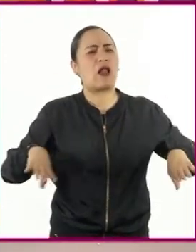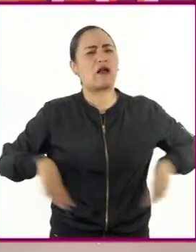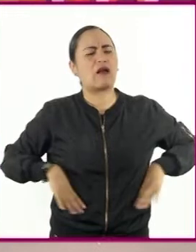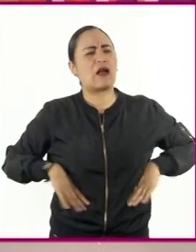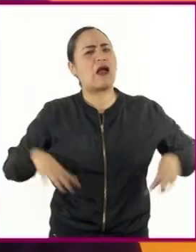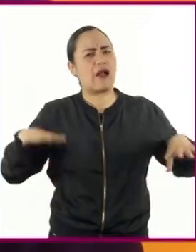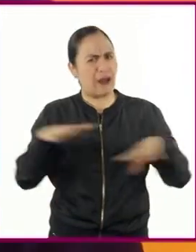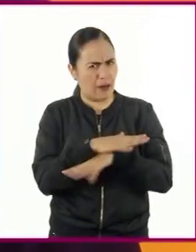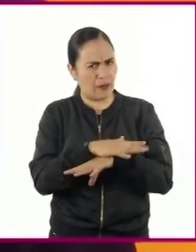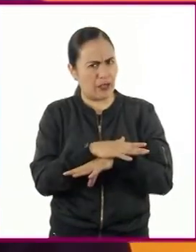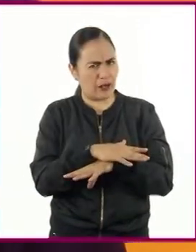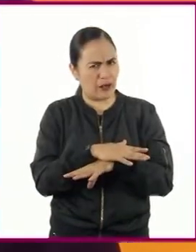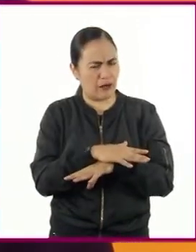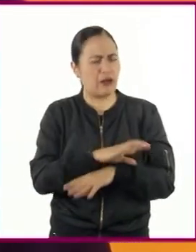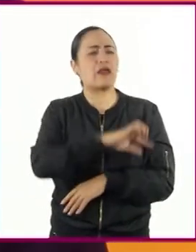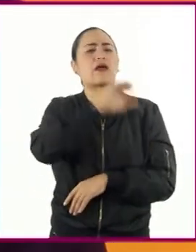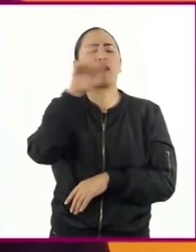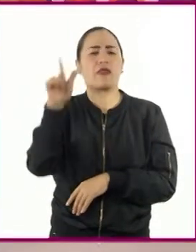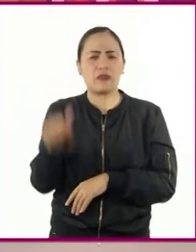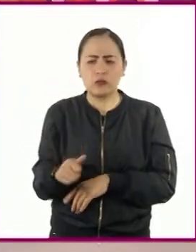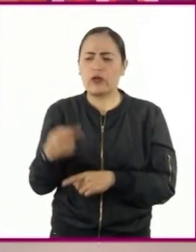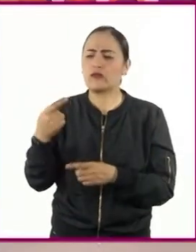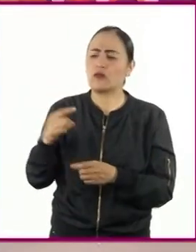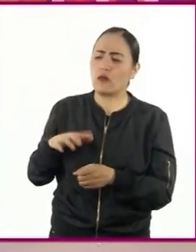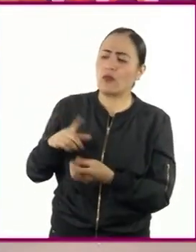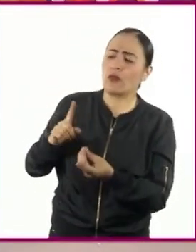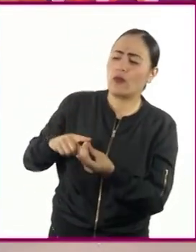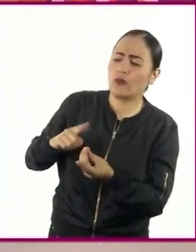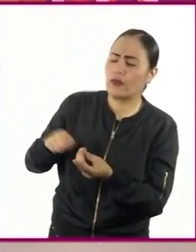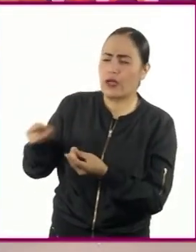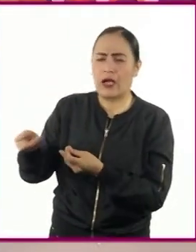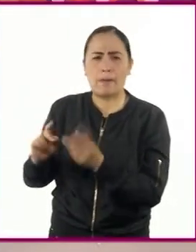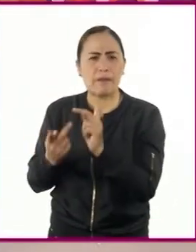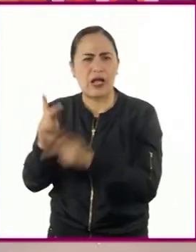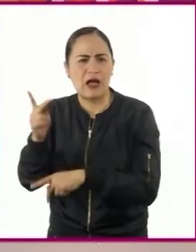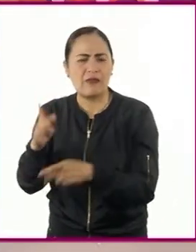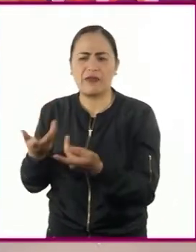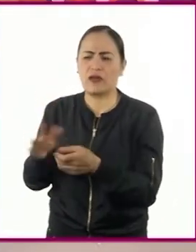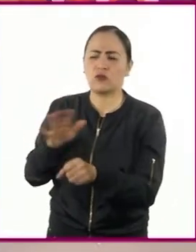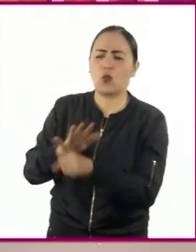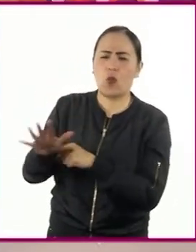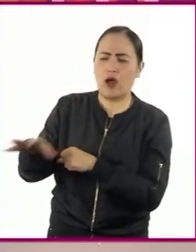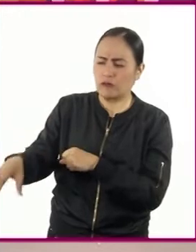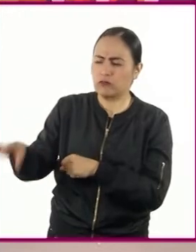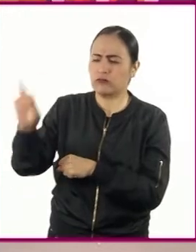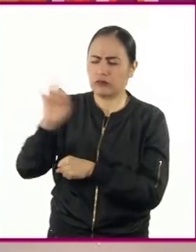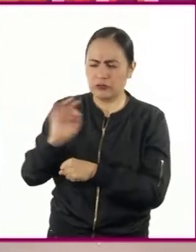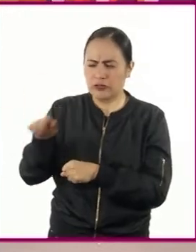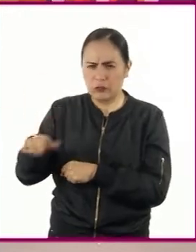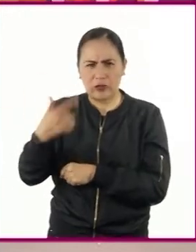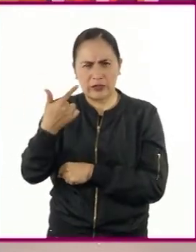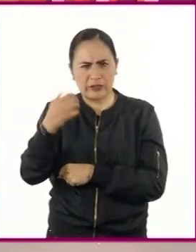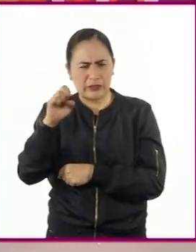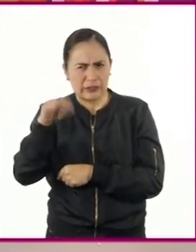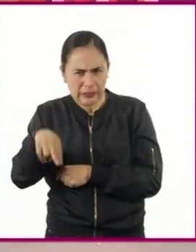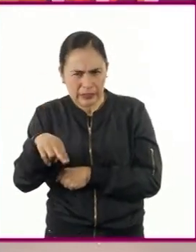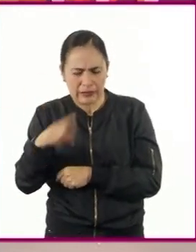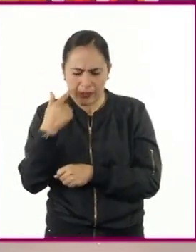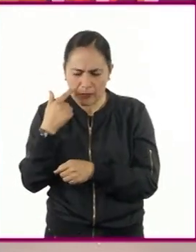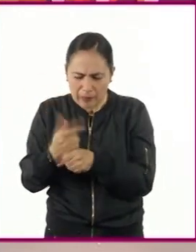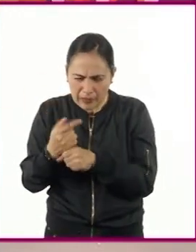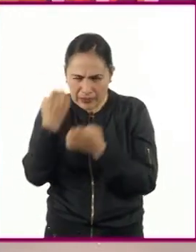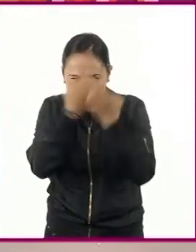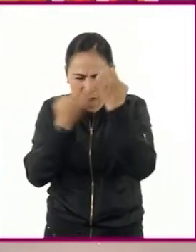investigar qué organismos la tienen y mediante manipulación genética, identificar la secuencia del ADN del gen